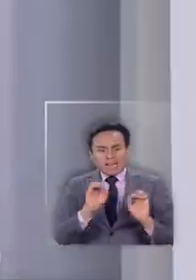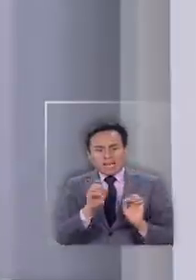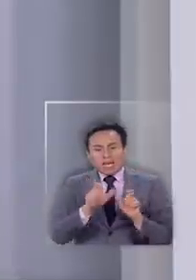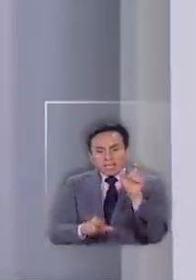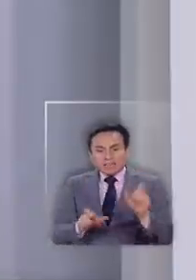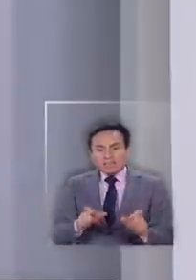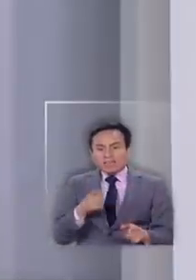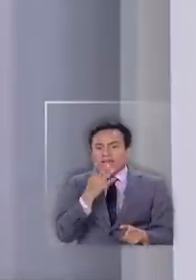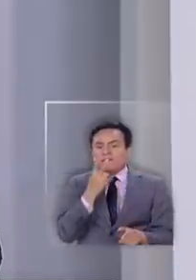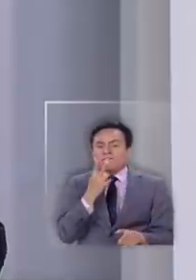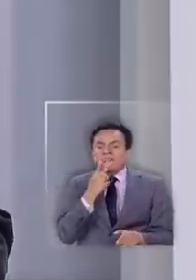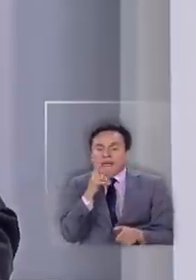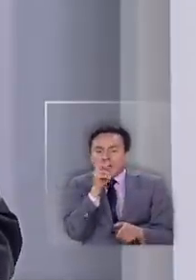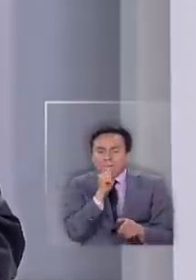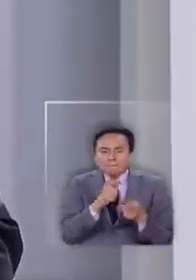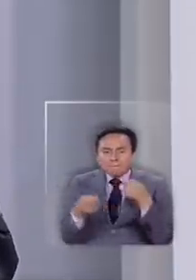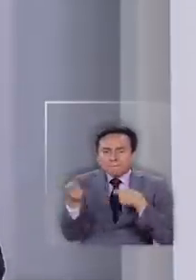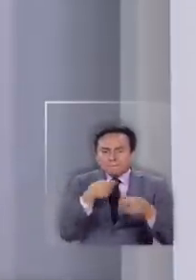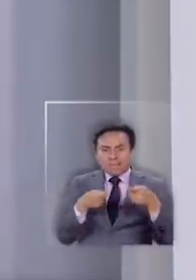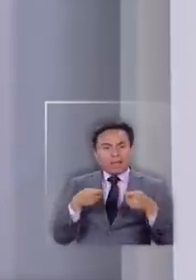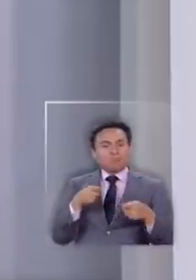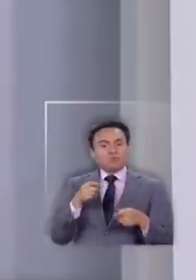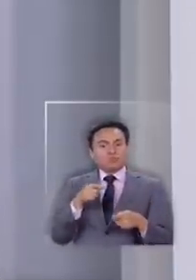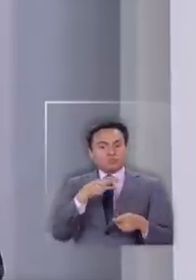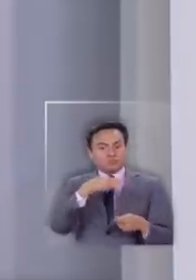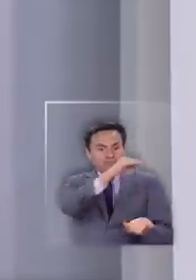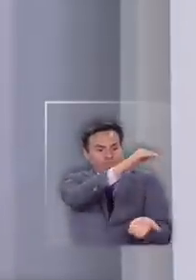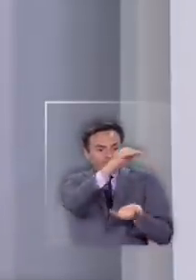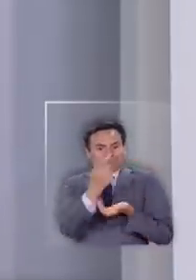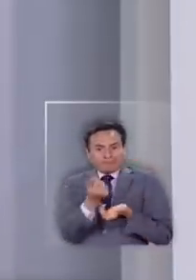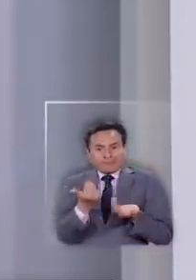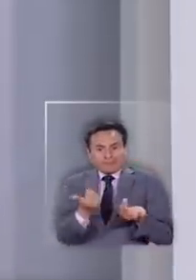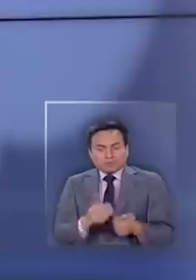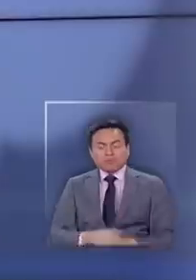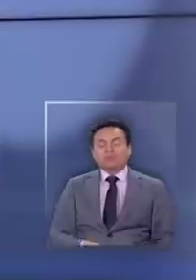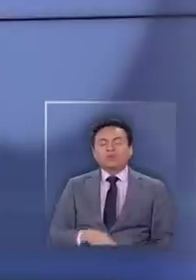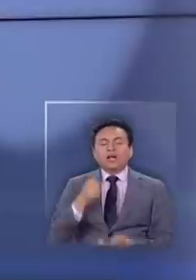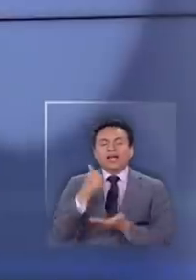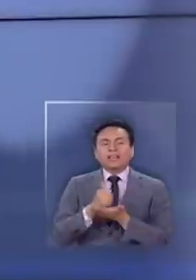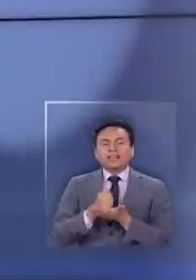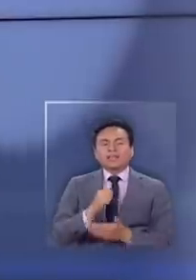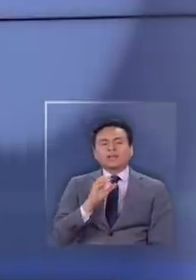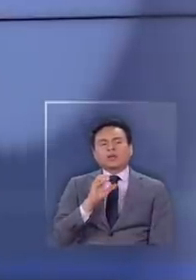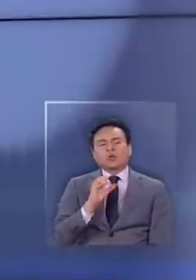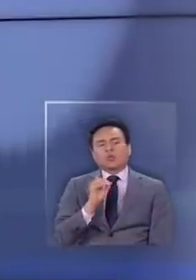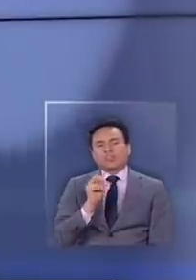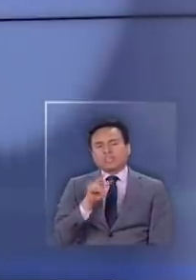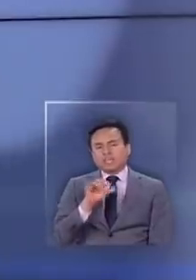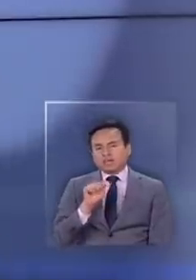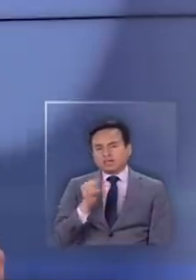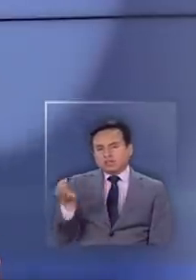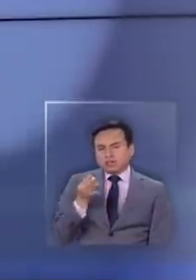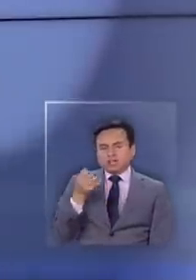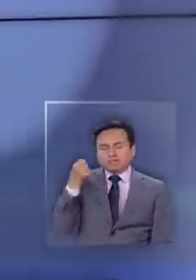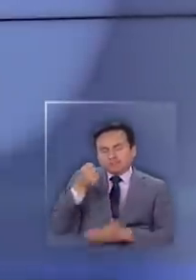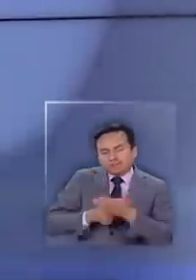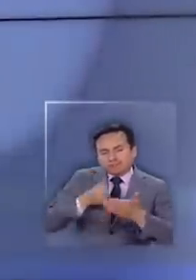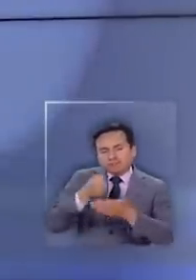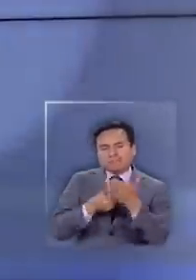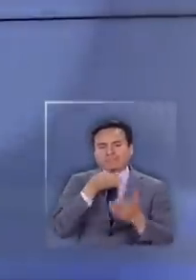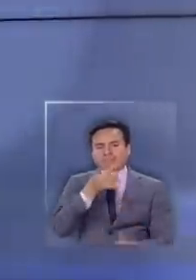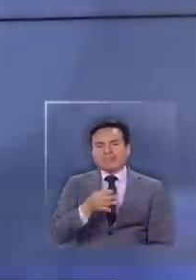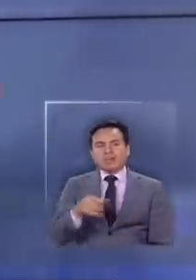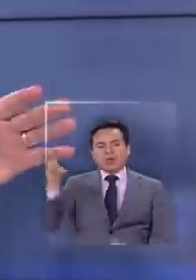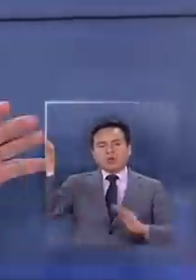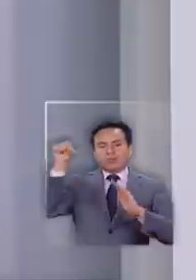necesita subsistir. Entonces, los municipios necesitamos una inyección de recursos. Usted, alcalde Codina, era de los que planteaba desde el principio y ha luchado por que haya